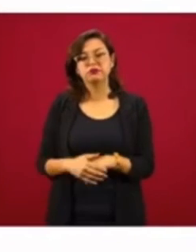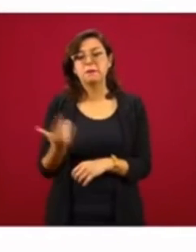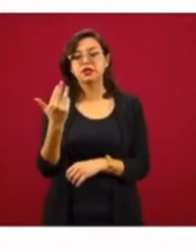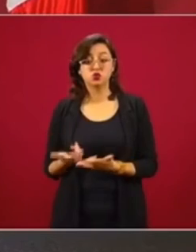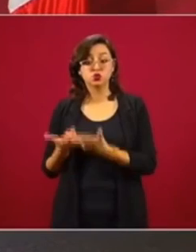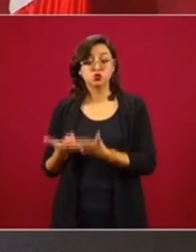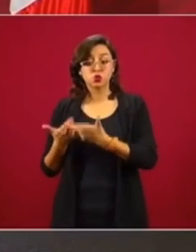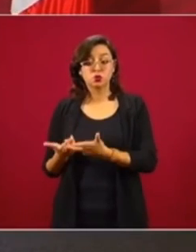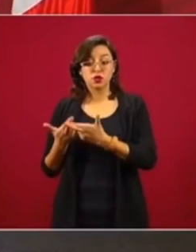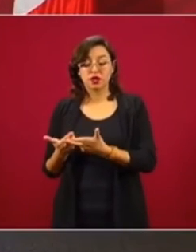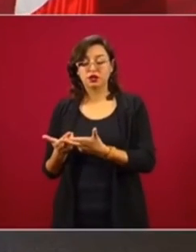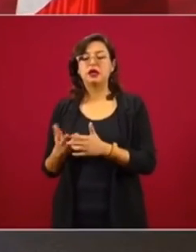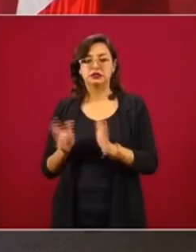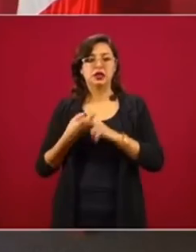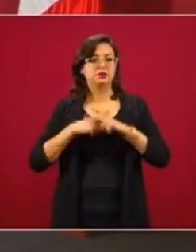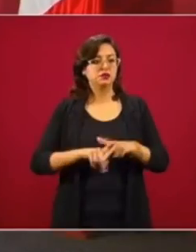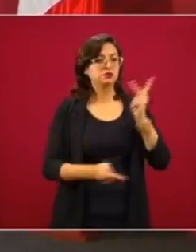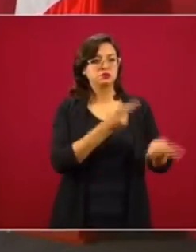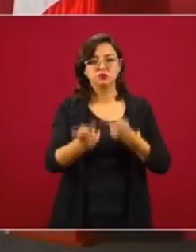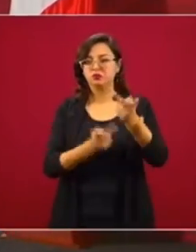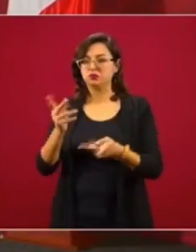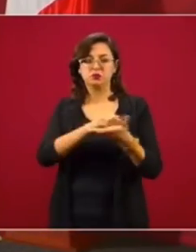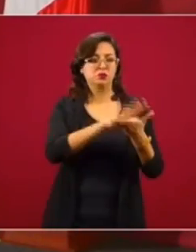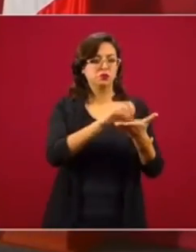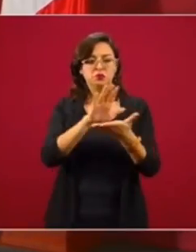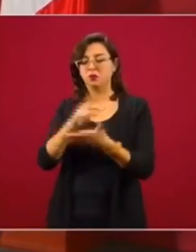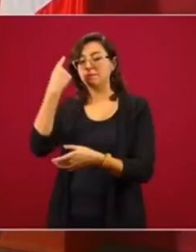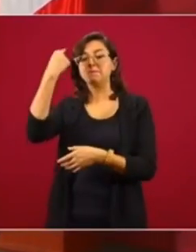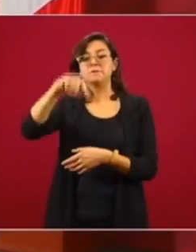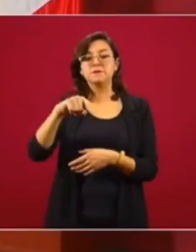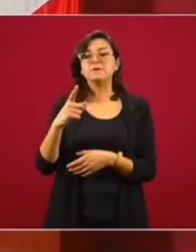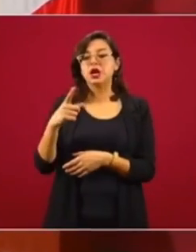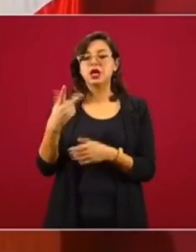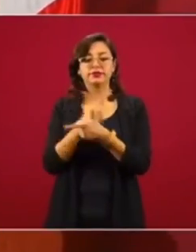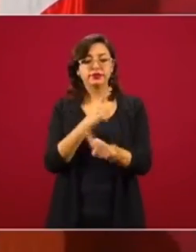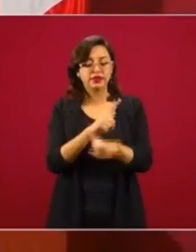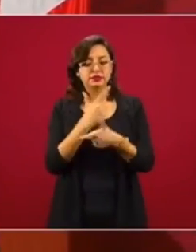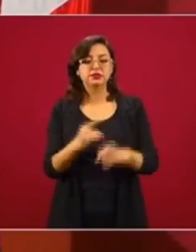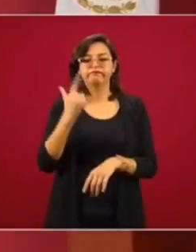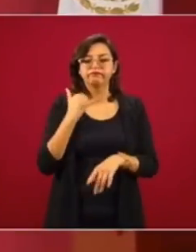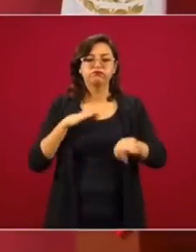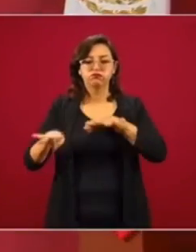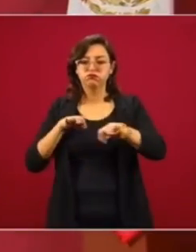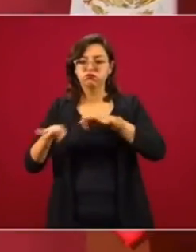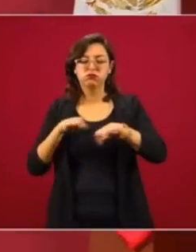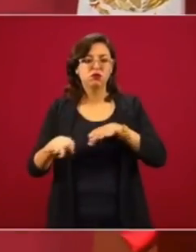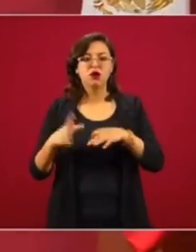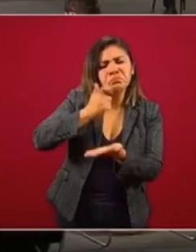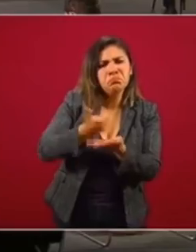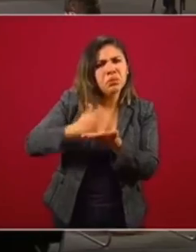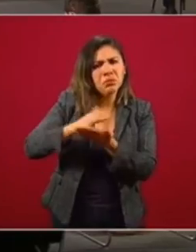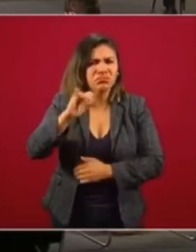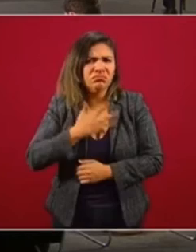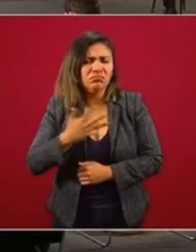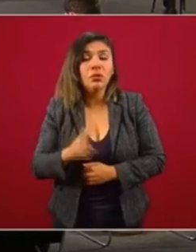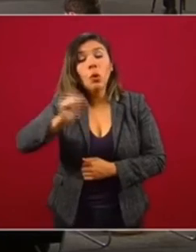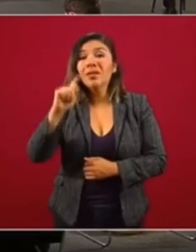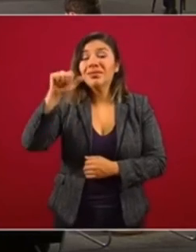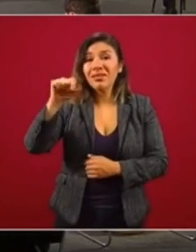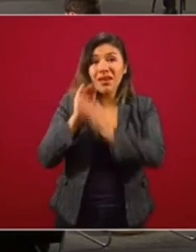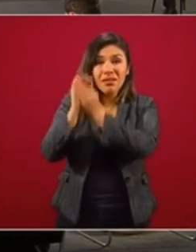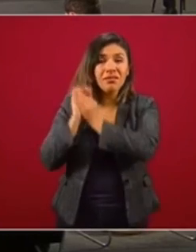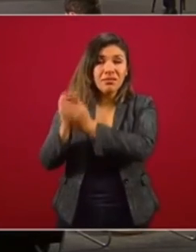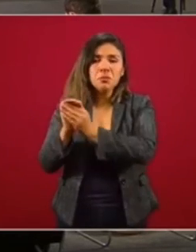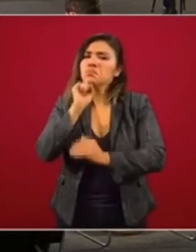Están haciendo los censos para taxistas, camareras, meseros, pianguistas, sin intermediarios. En las tandas,